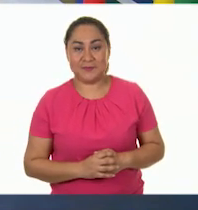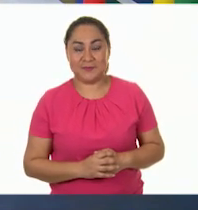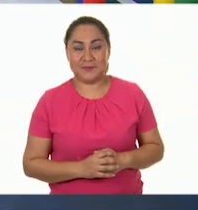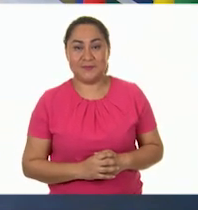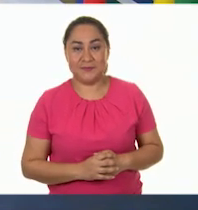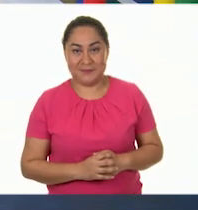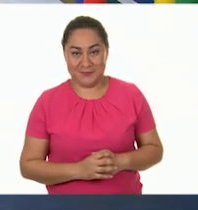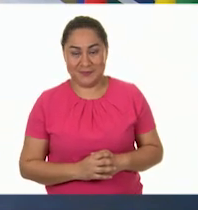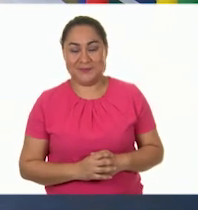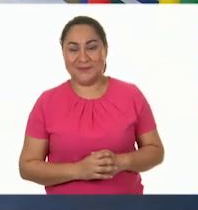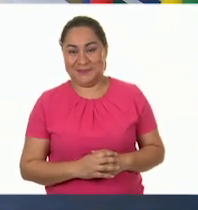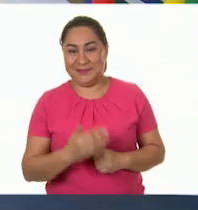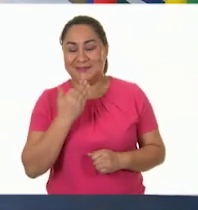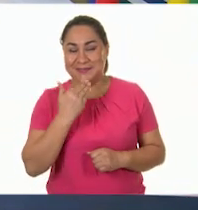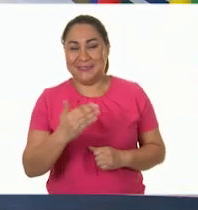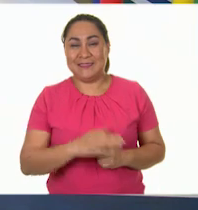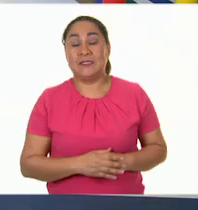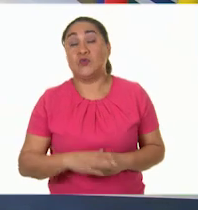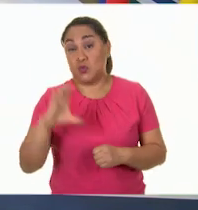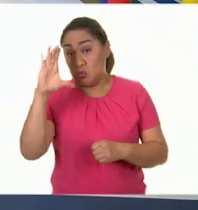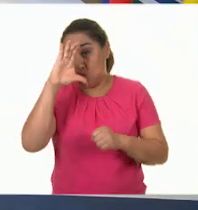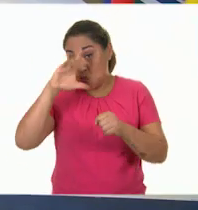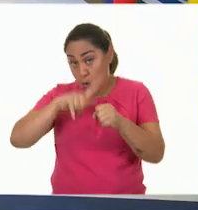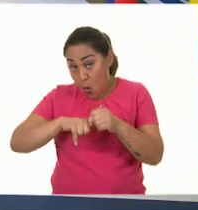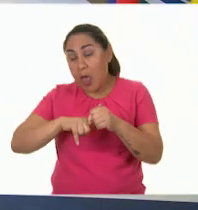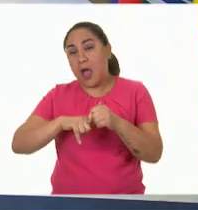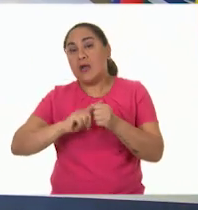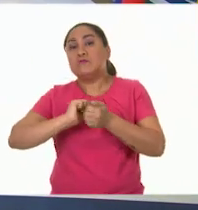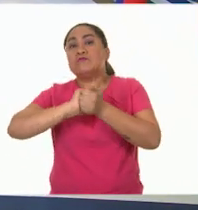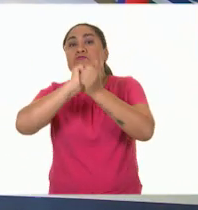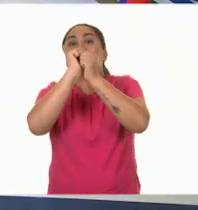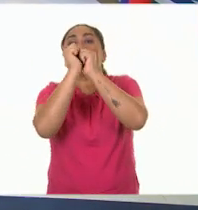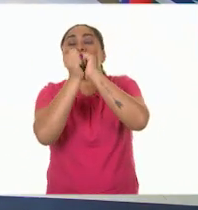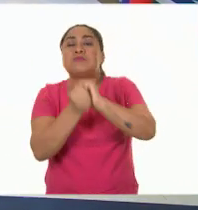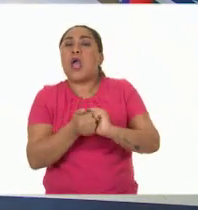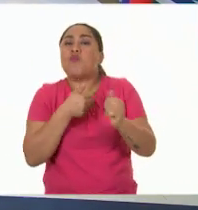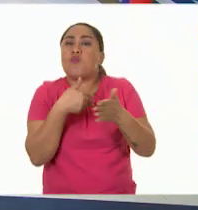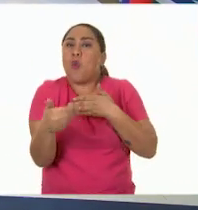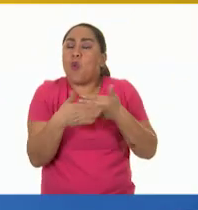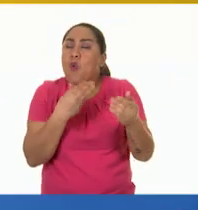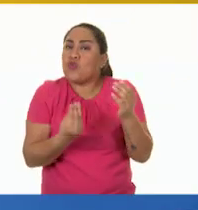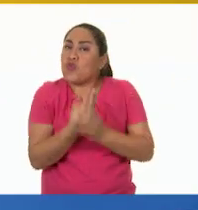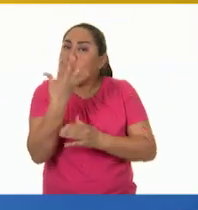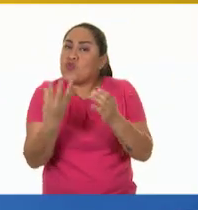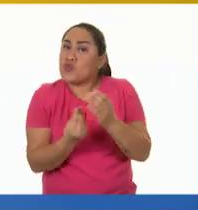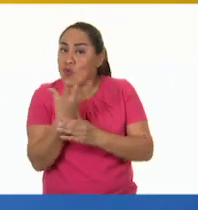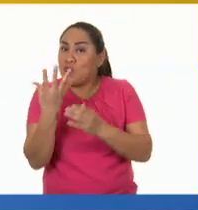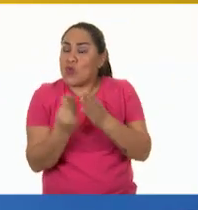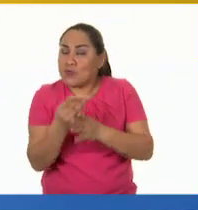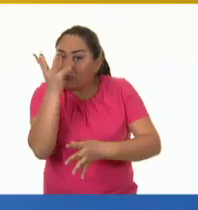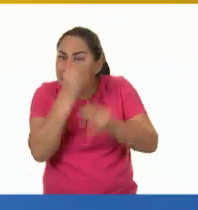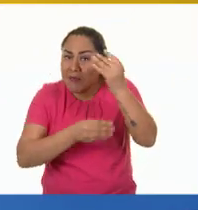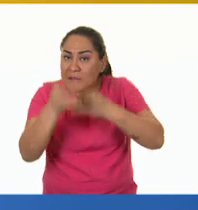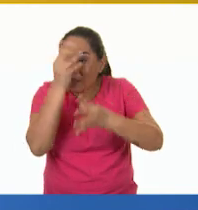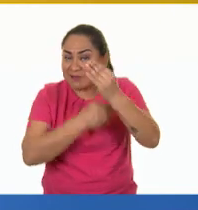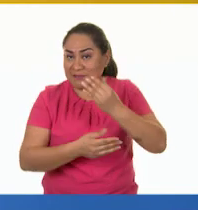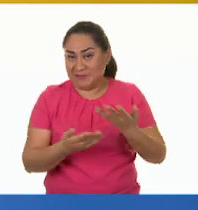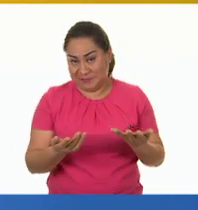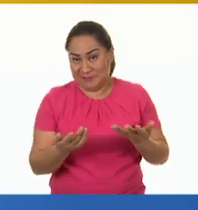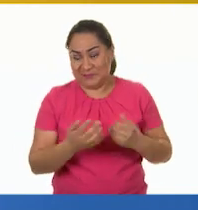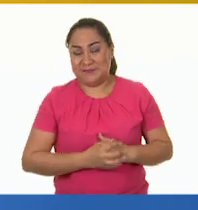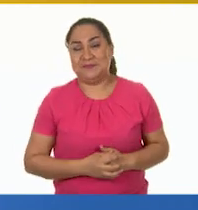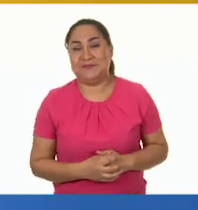¡Eso! Culturalmente nos estamos modernizando muchísimo. Entonces,